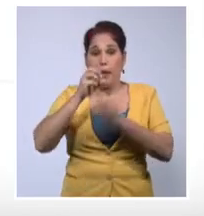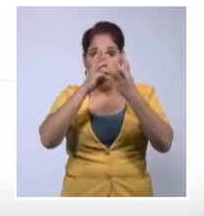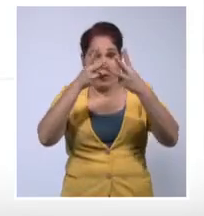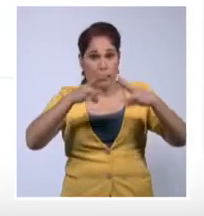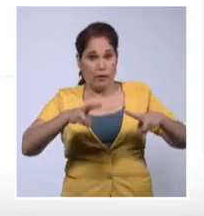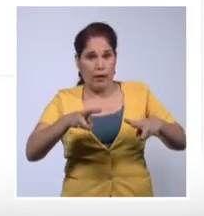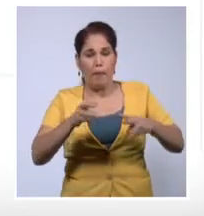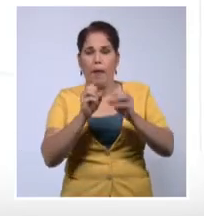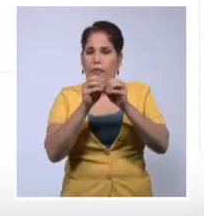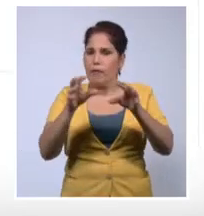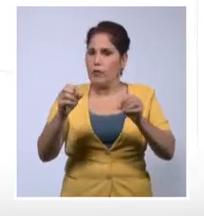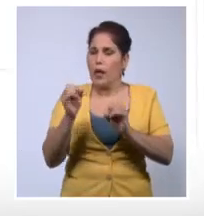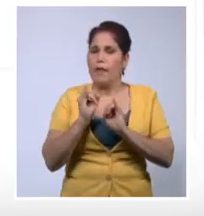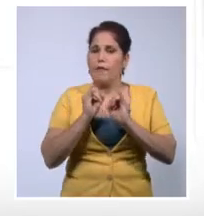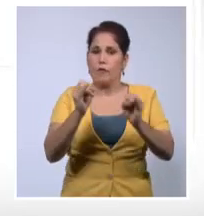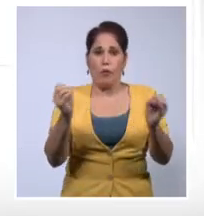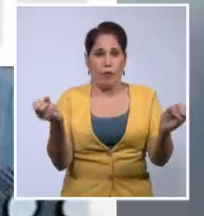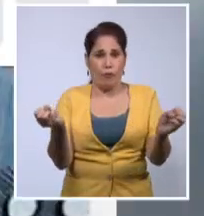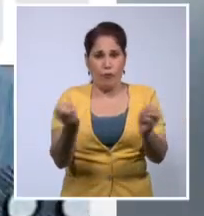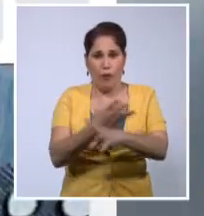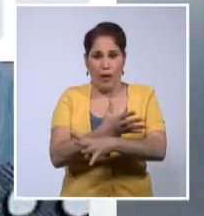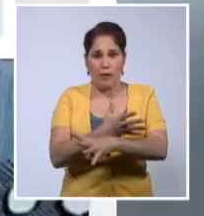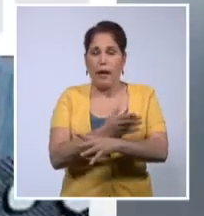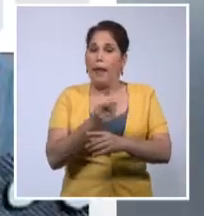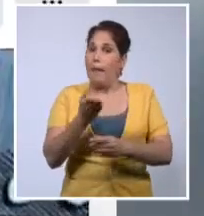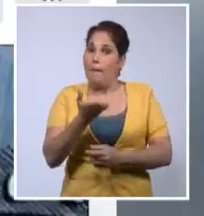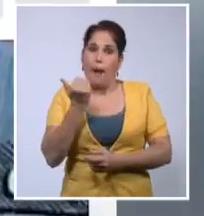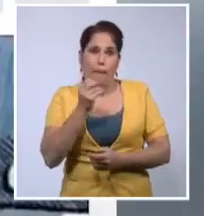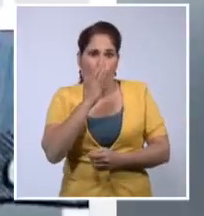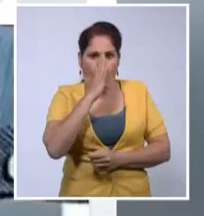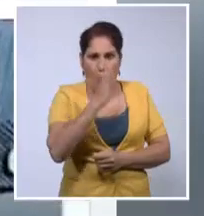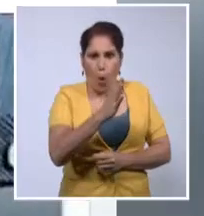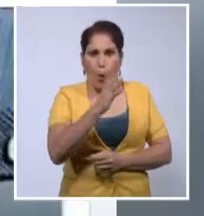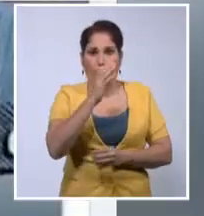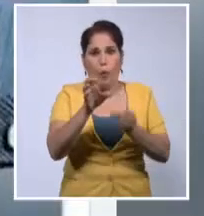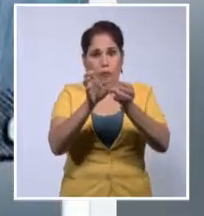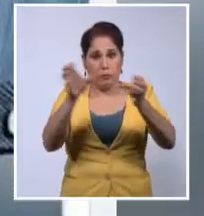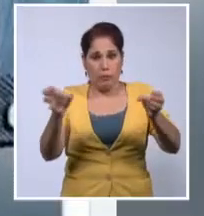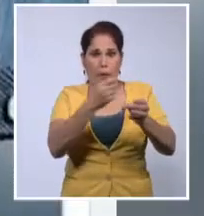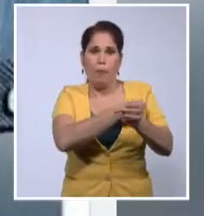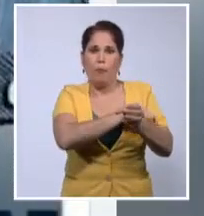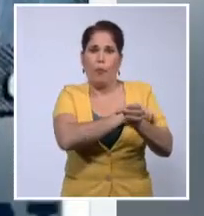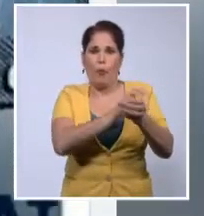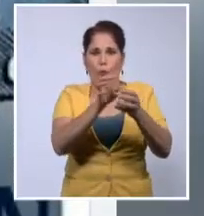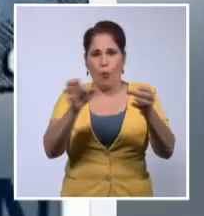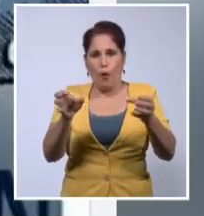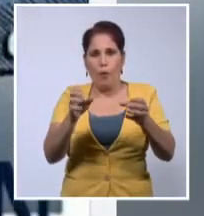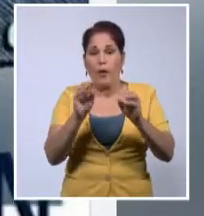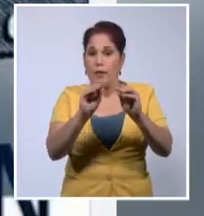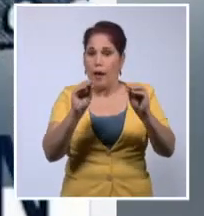para difundir información falsa, incitar al odio, dividir a la población y llamar a la ilegalidad.